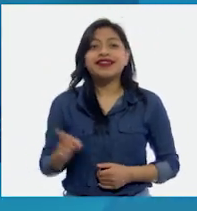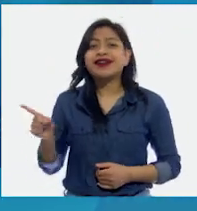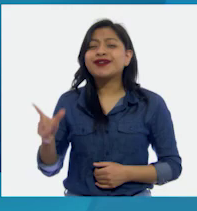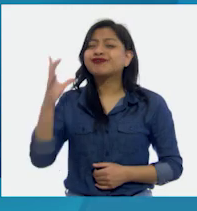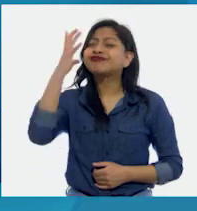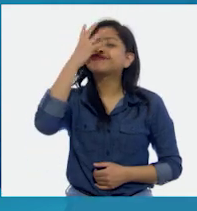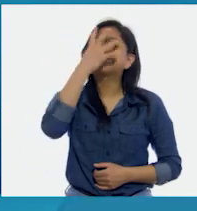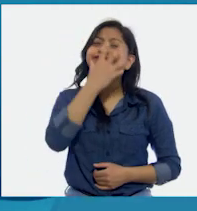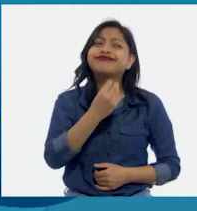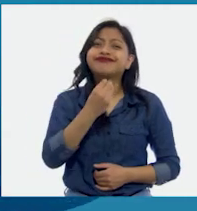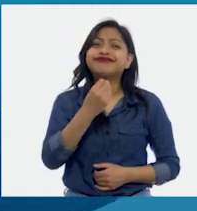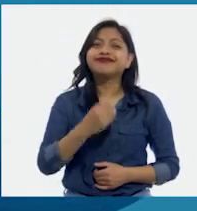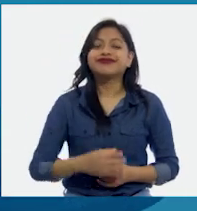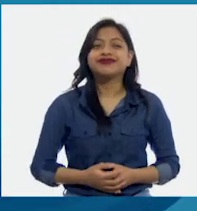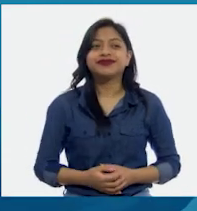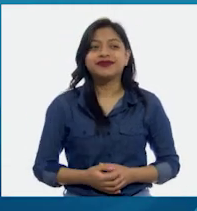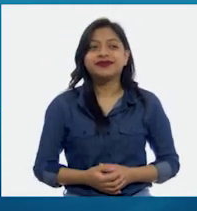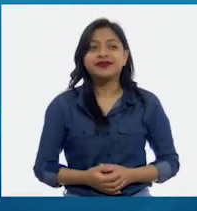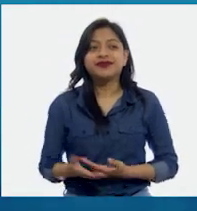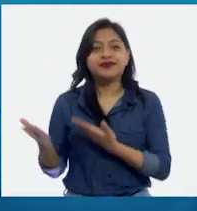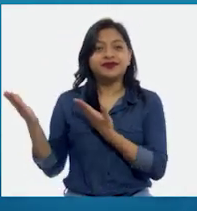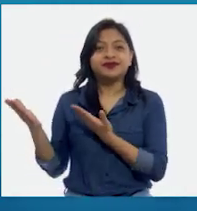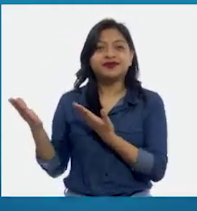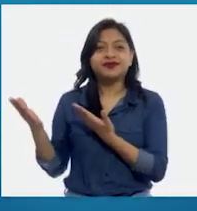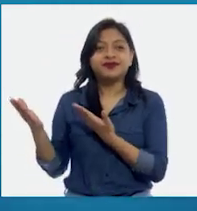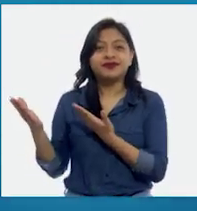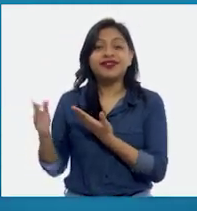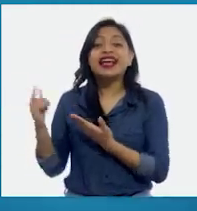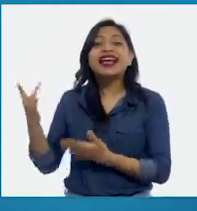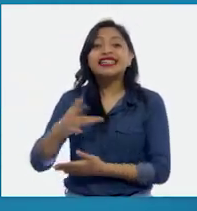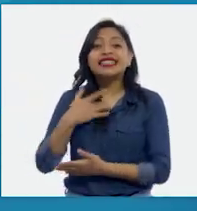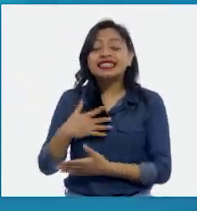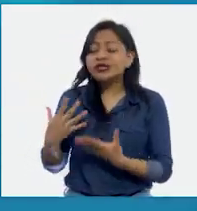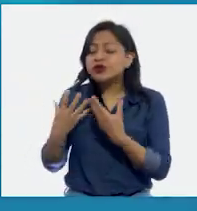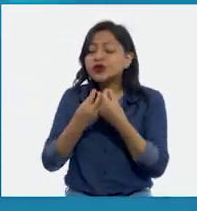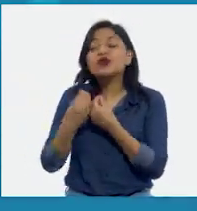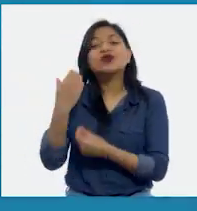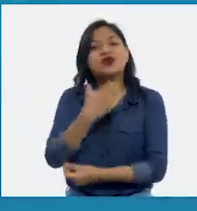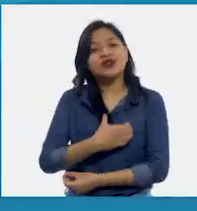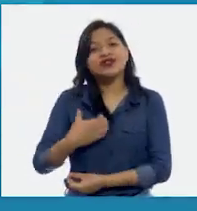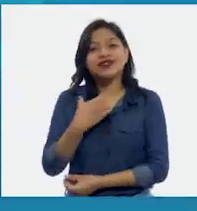bonito. Él siempre está contento conmigo.